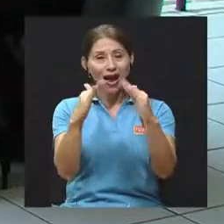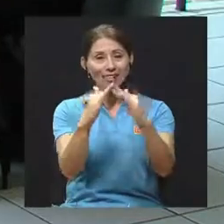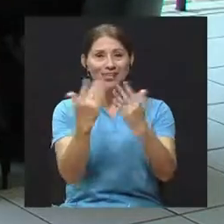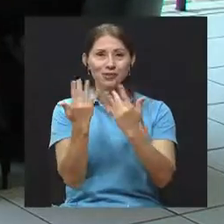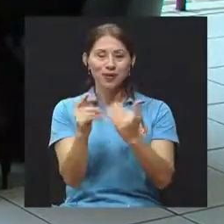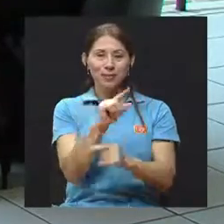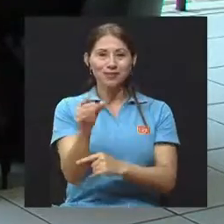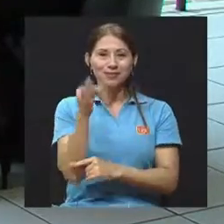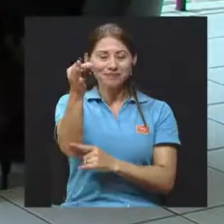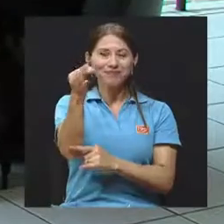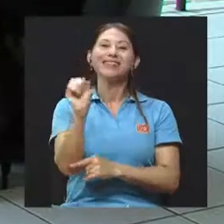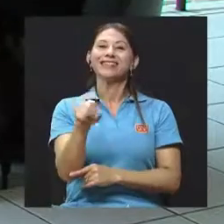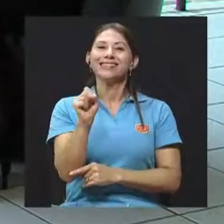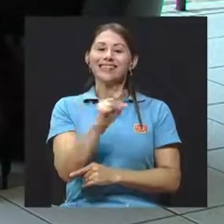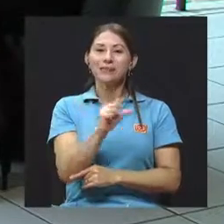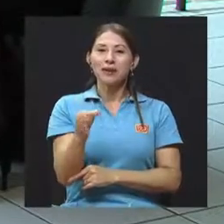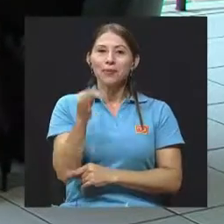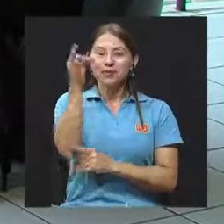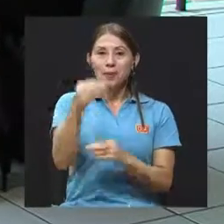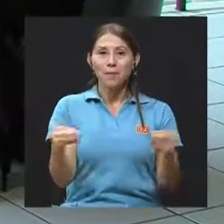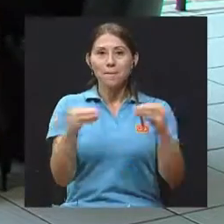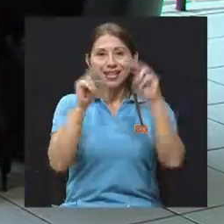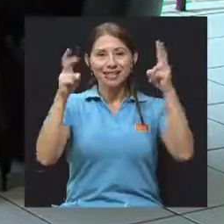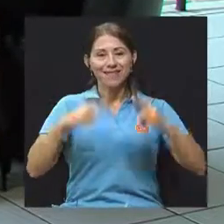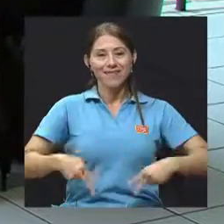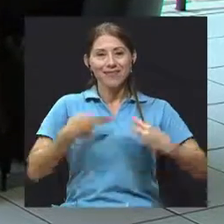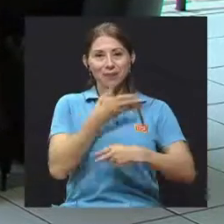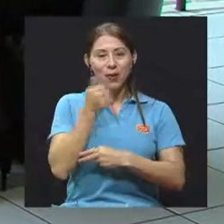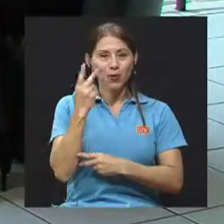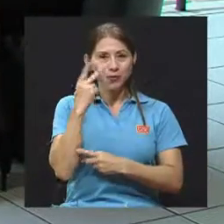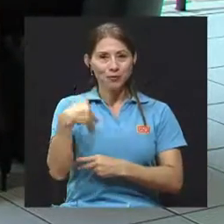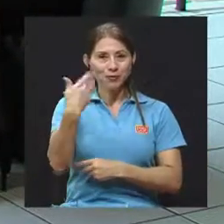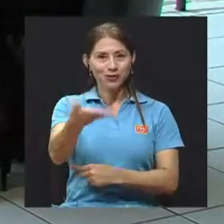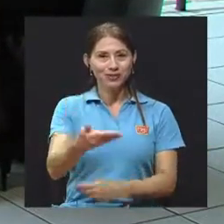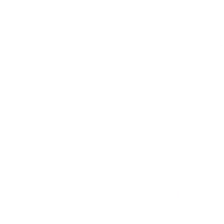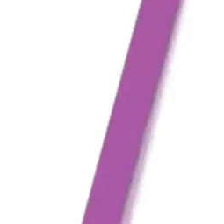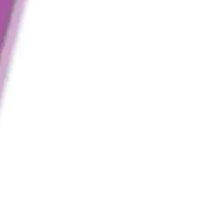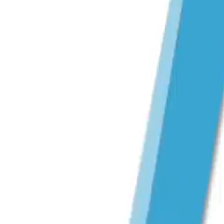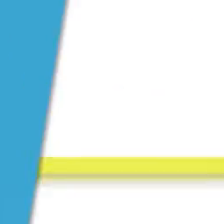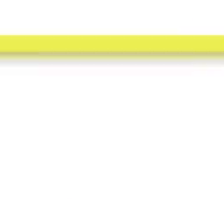esperamos la próxima semana. Así es, la próxima semana con más de Vivir Mejor. Nos vemos.